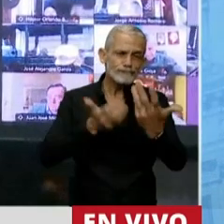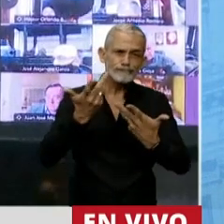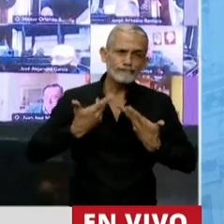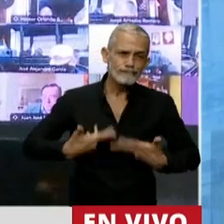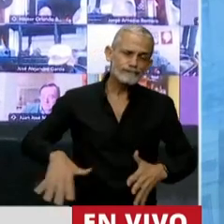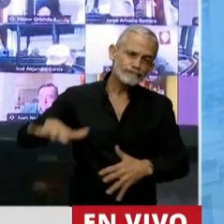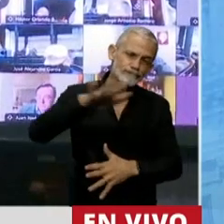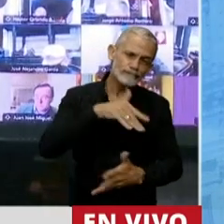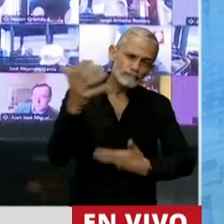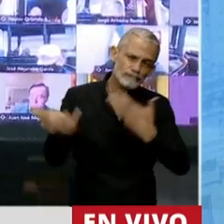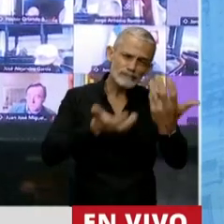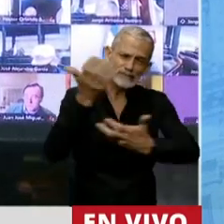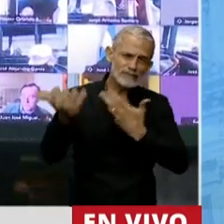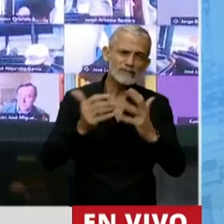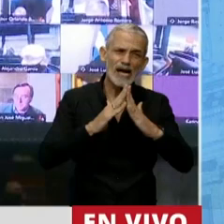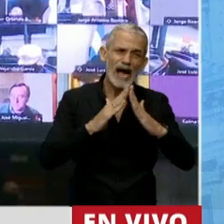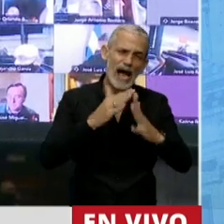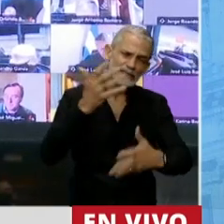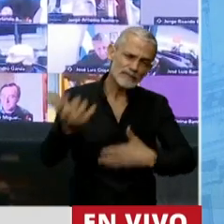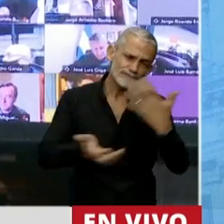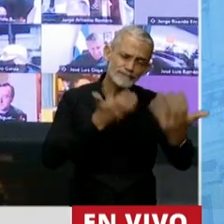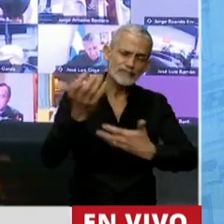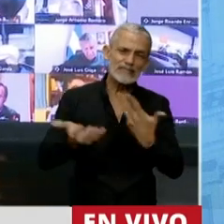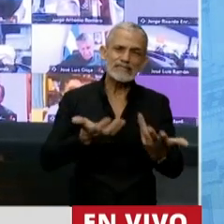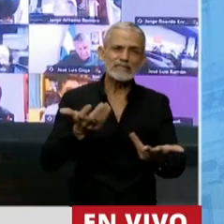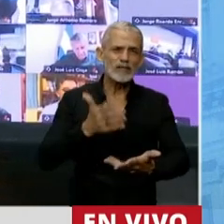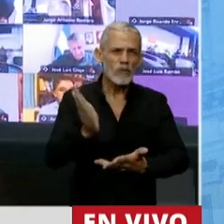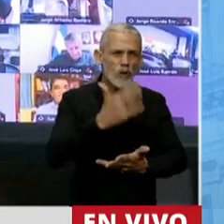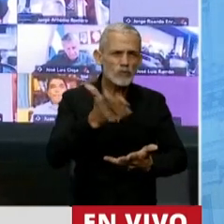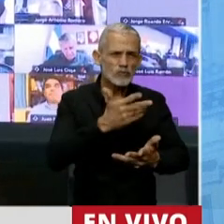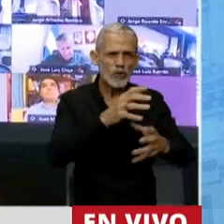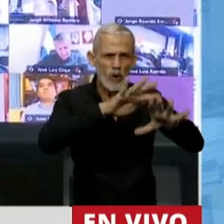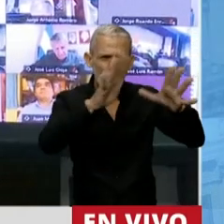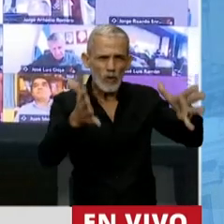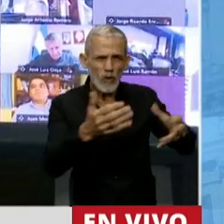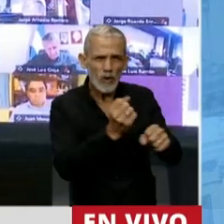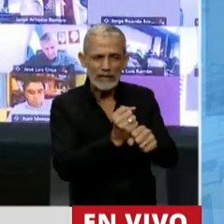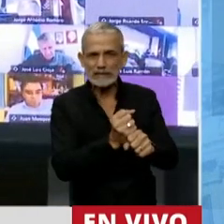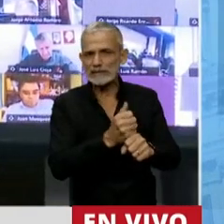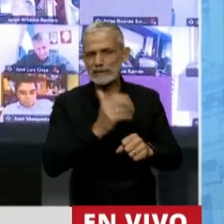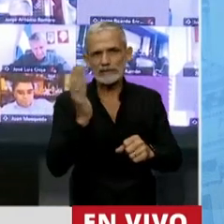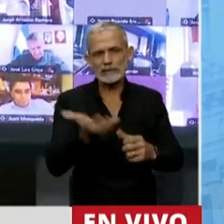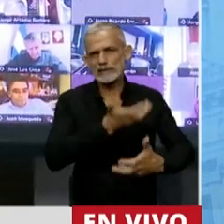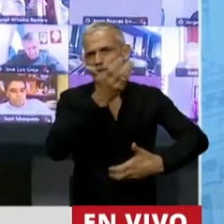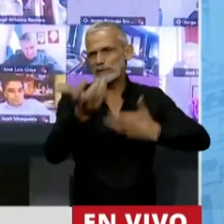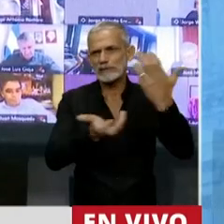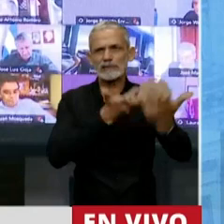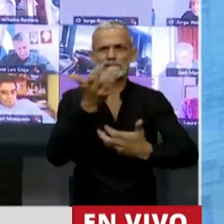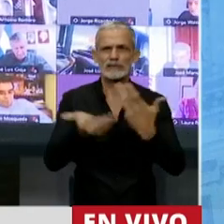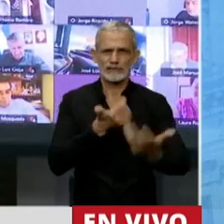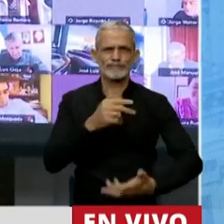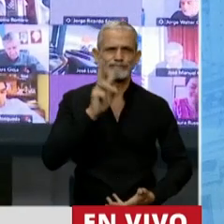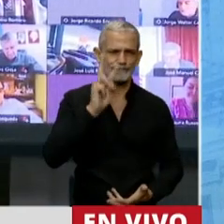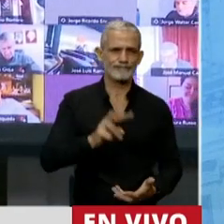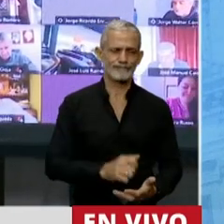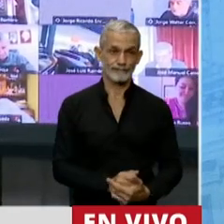naturaleza, sus hogares, su producción. Bien decían, en lo que